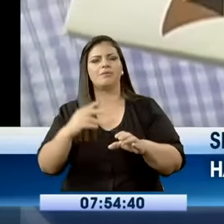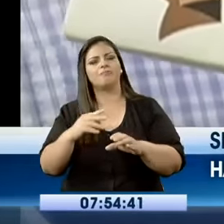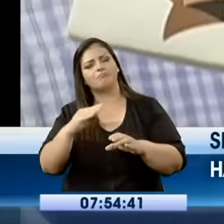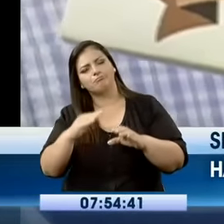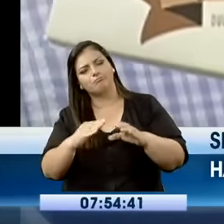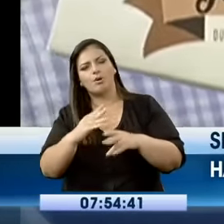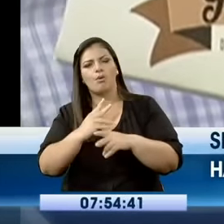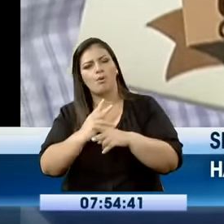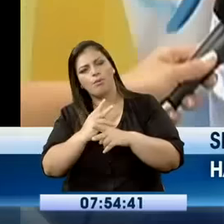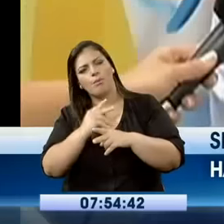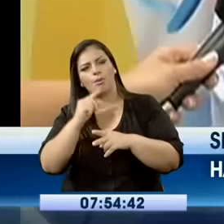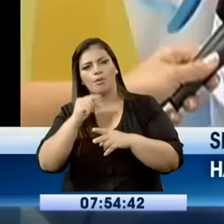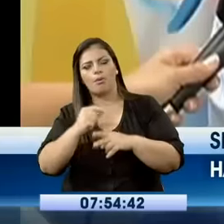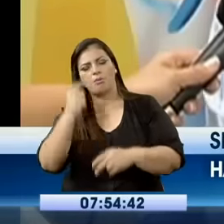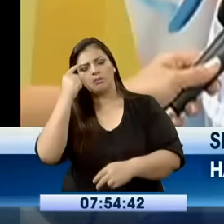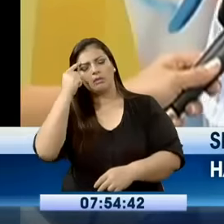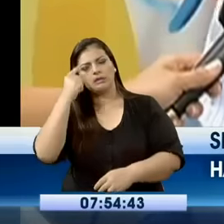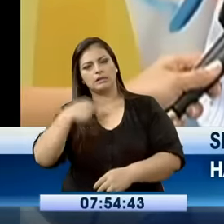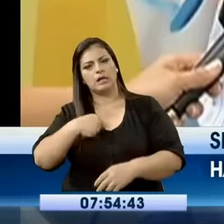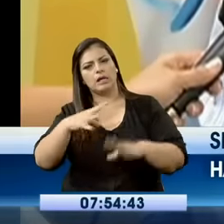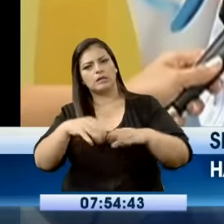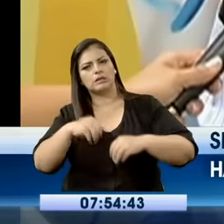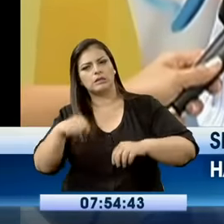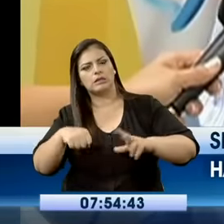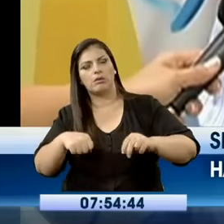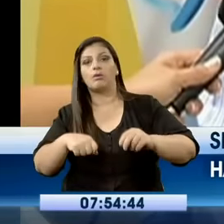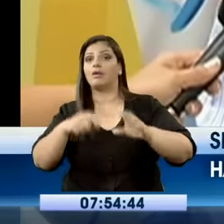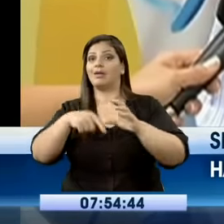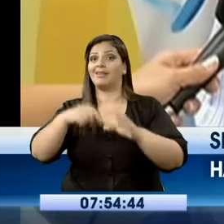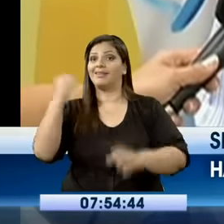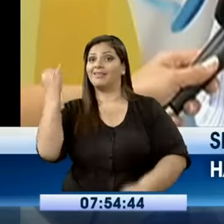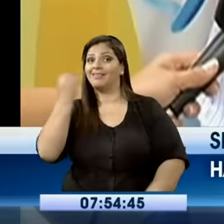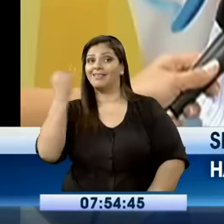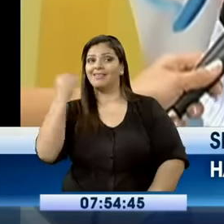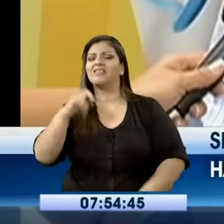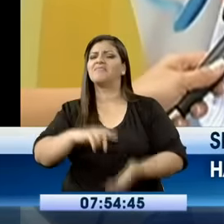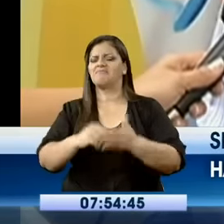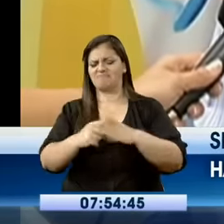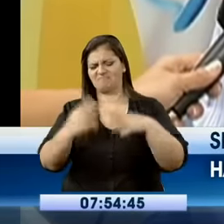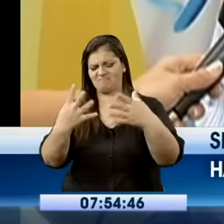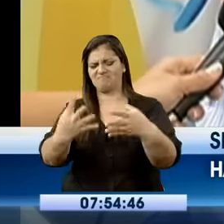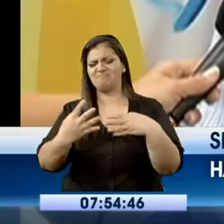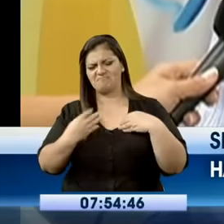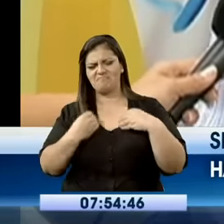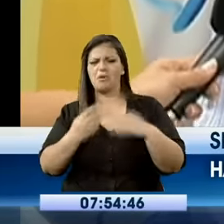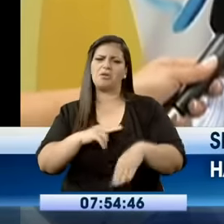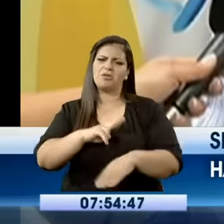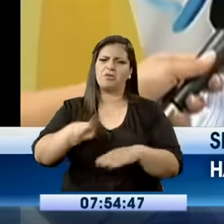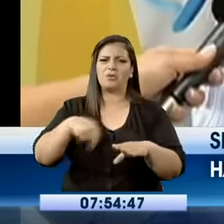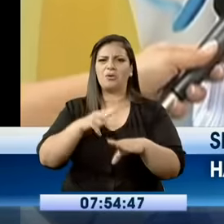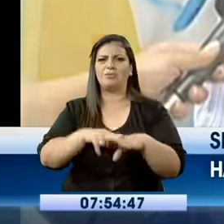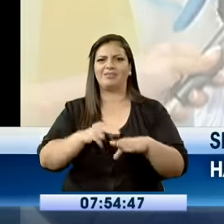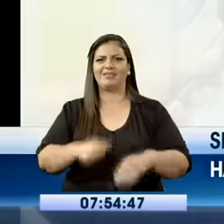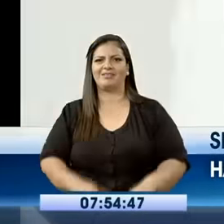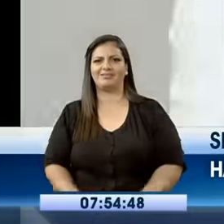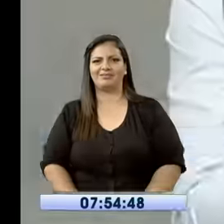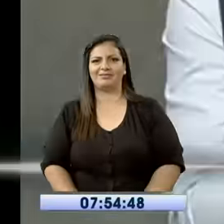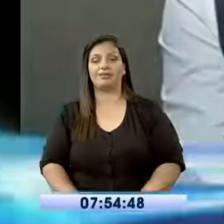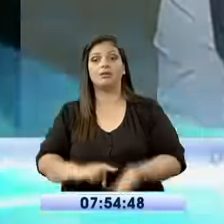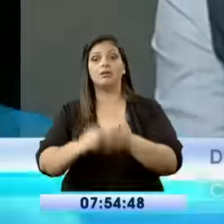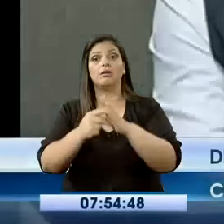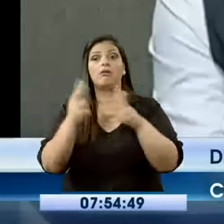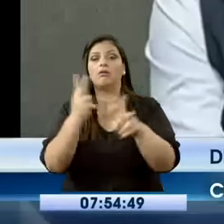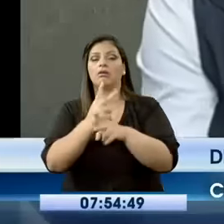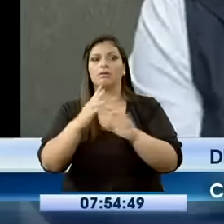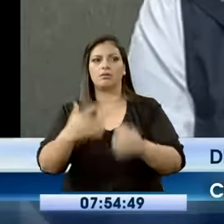que pensar y el bajo que lo puedo consumir normalmente porque no me representa un riesgo. Este